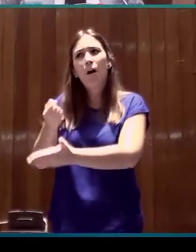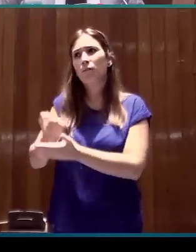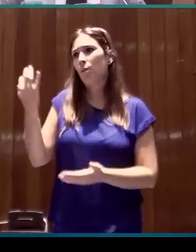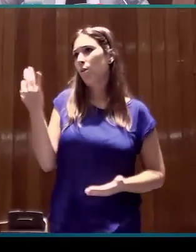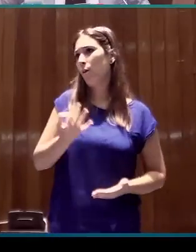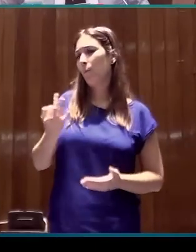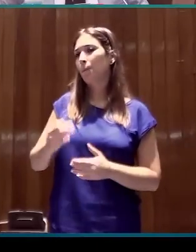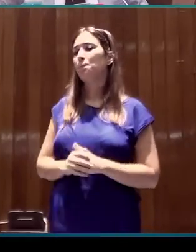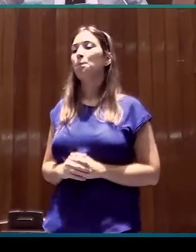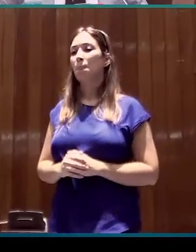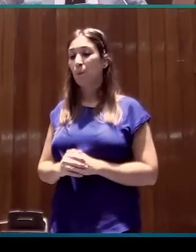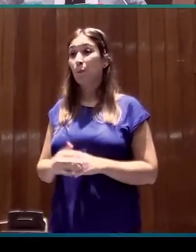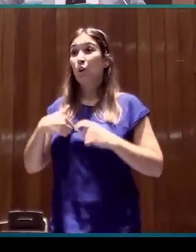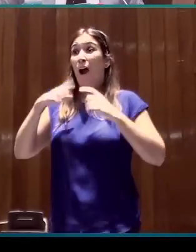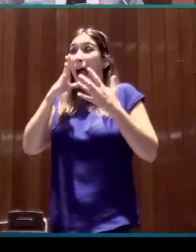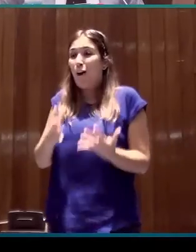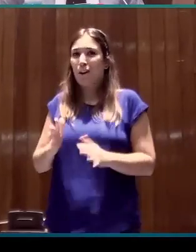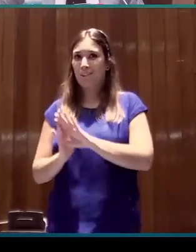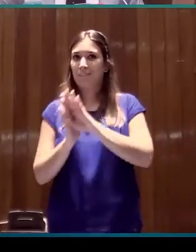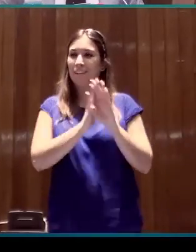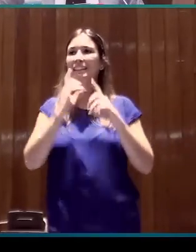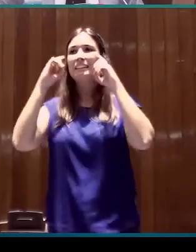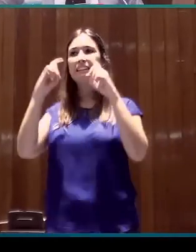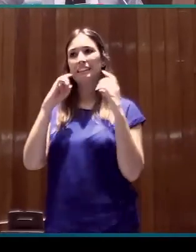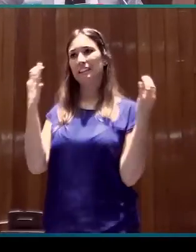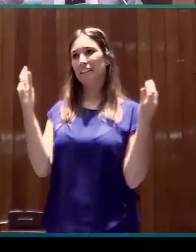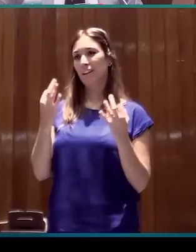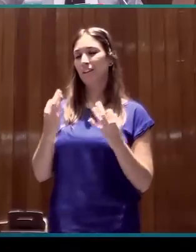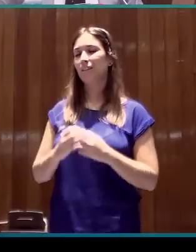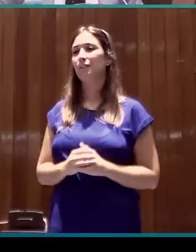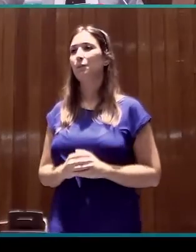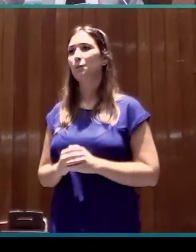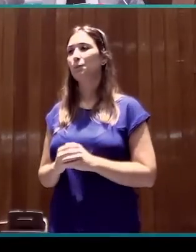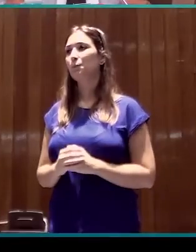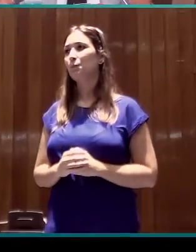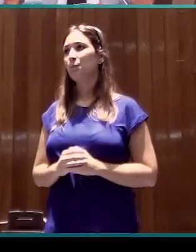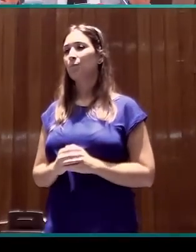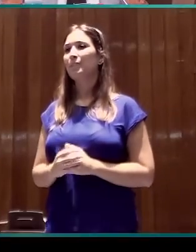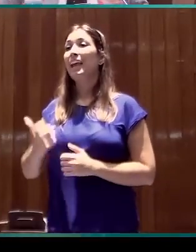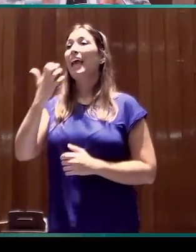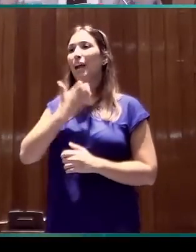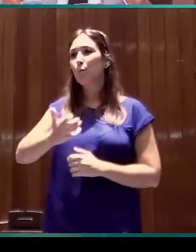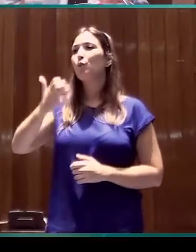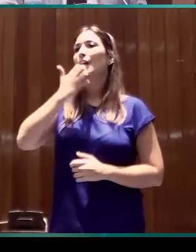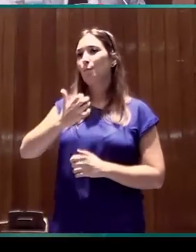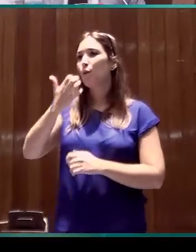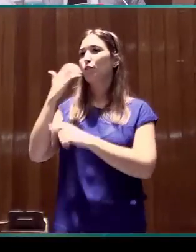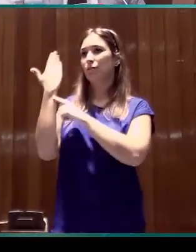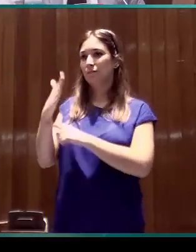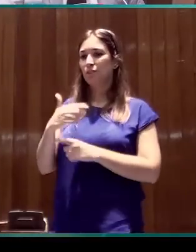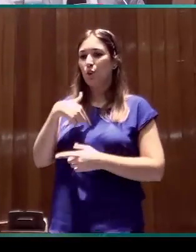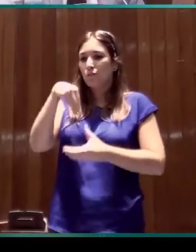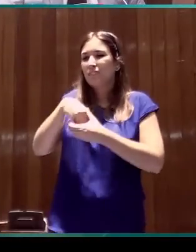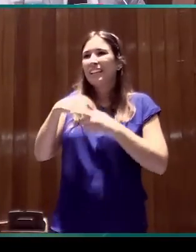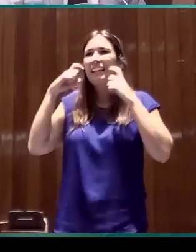Bien, lo que intentaré hacer a continuación es ejemplificar qué es lo que estamos intentando hacer